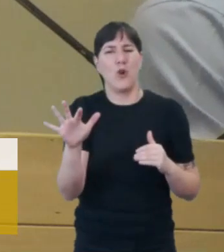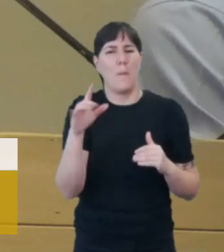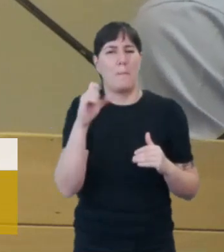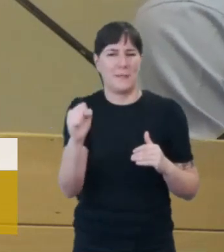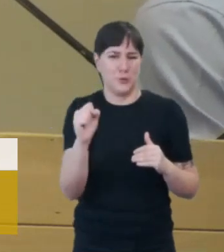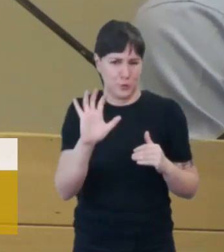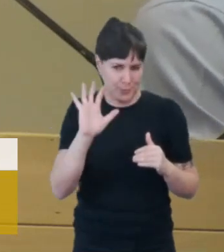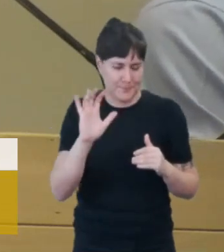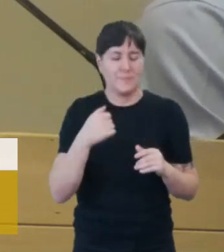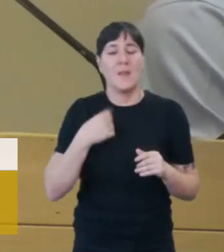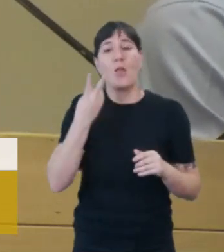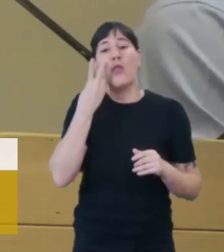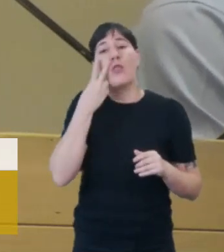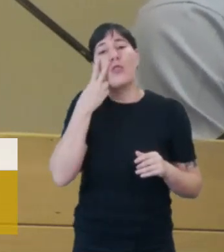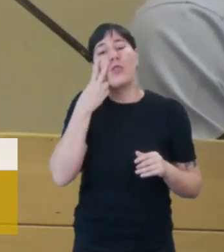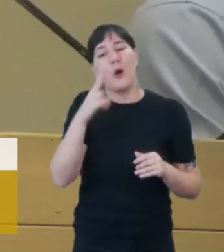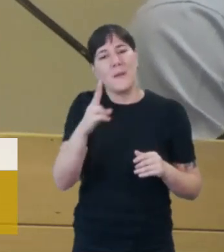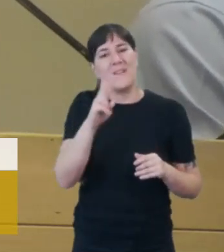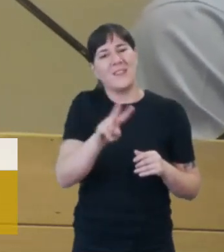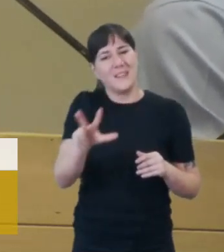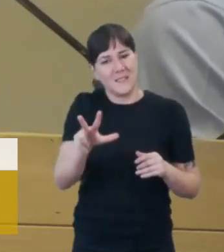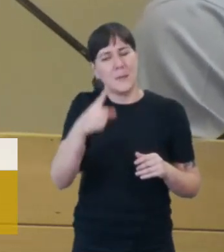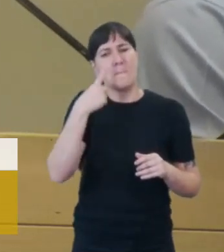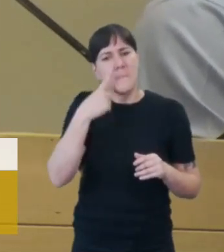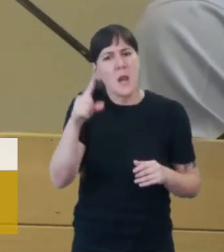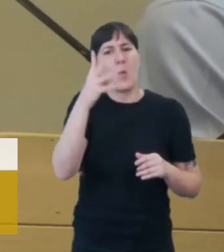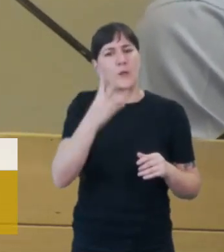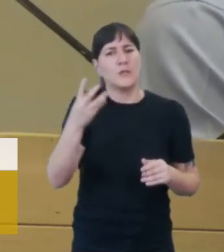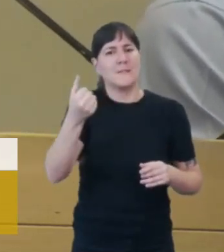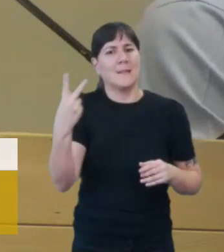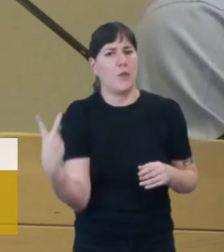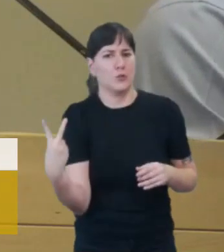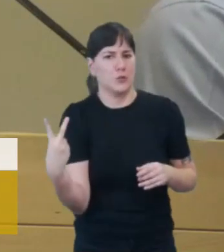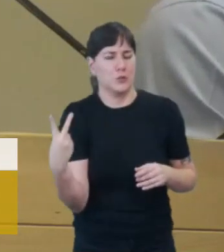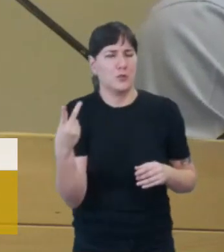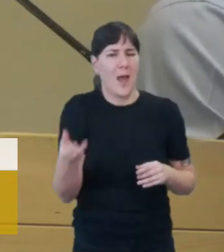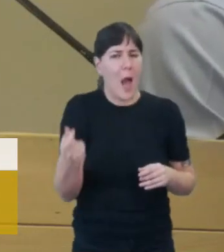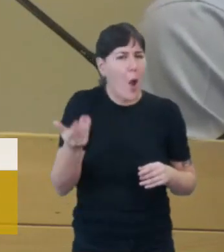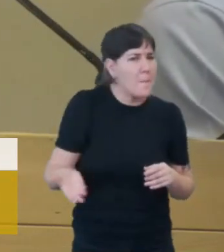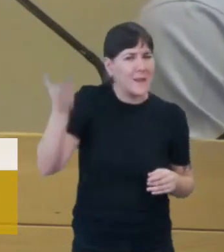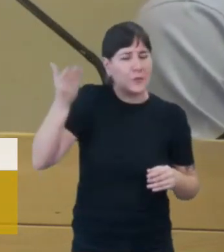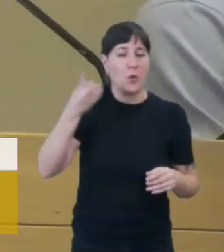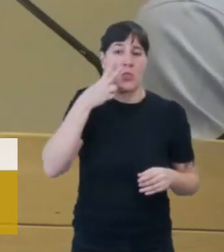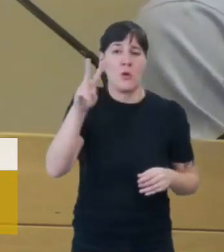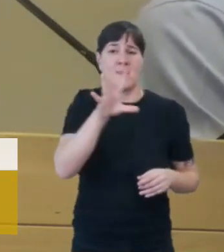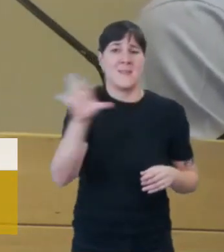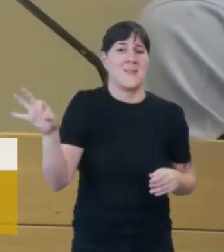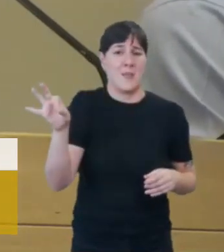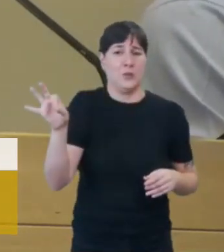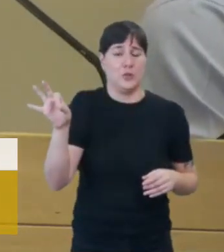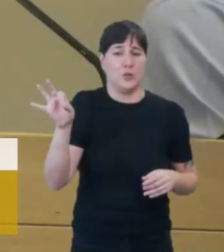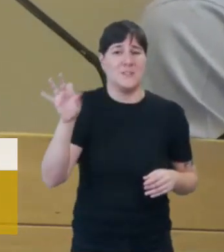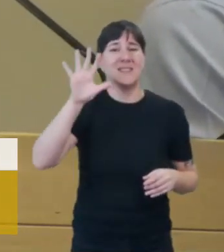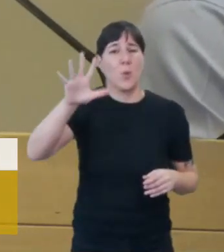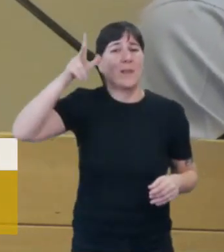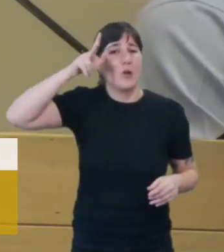año 2023 le fijó 1.462, exactamente un aumento del 2.558% en